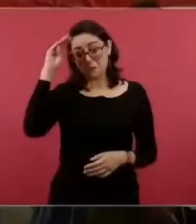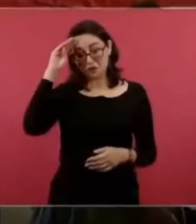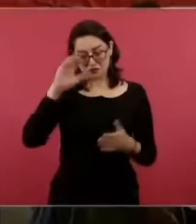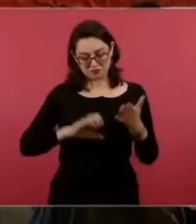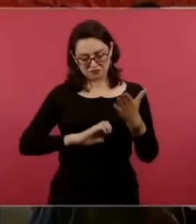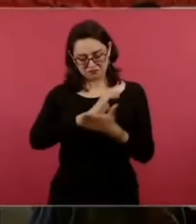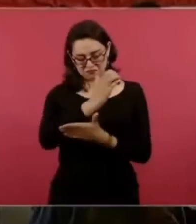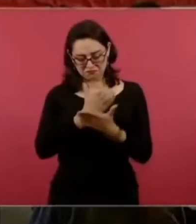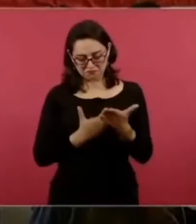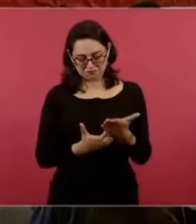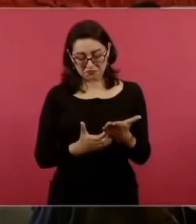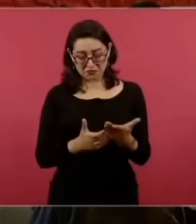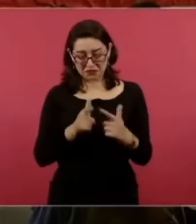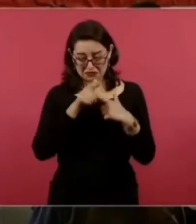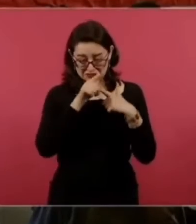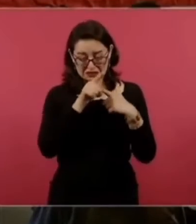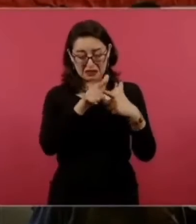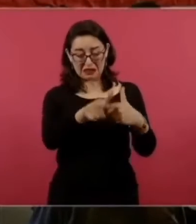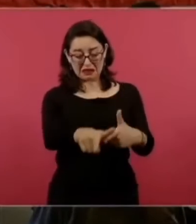avalúo